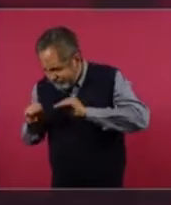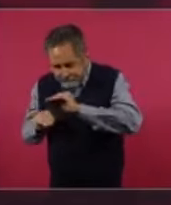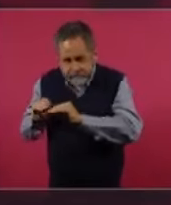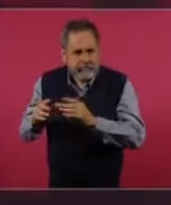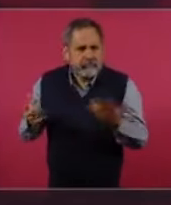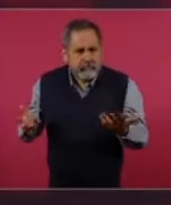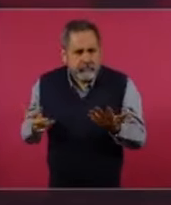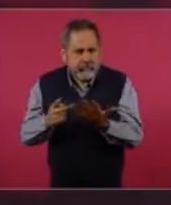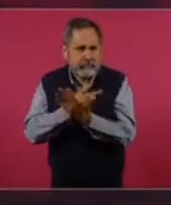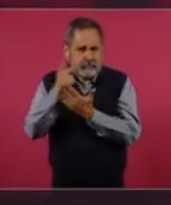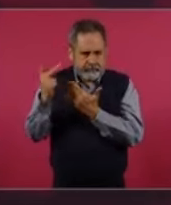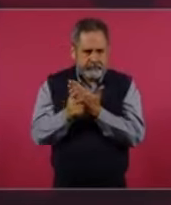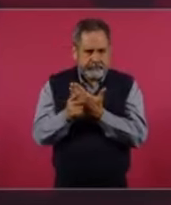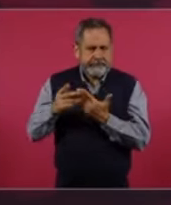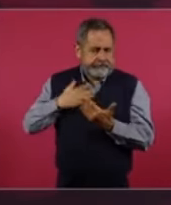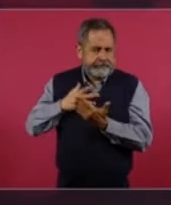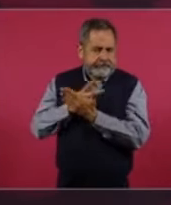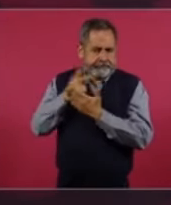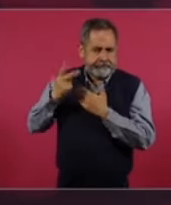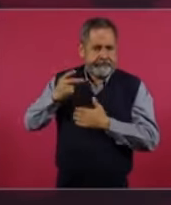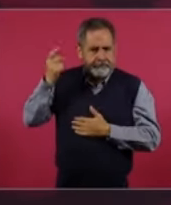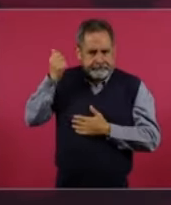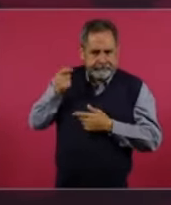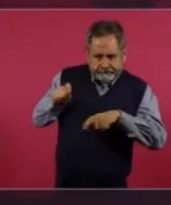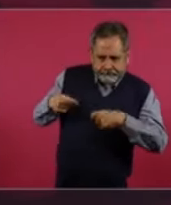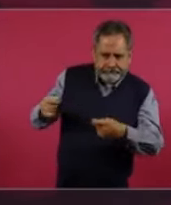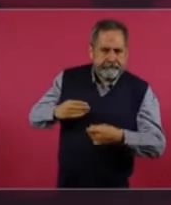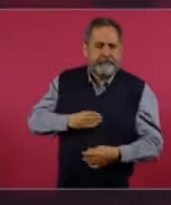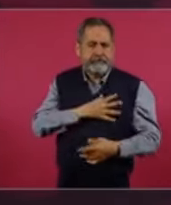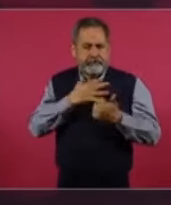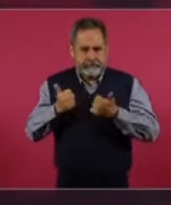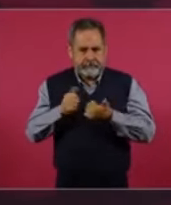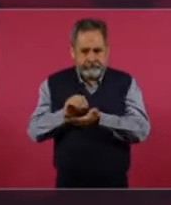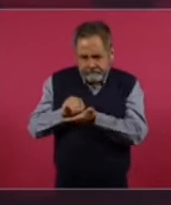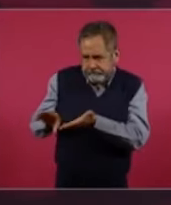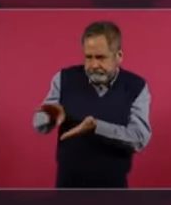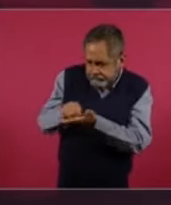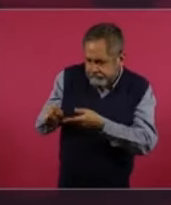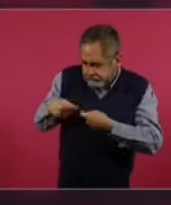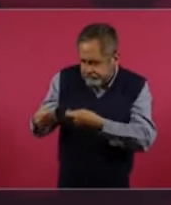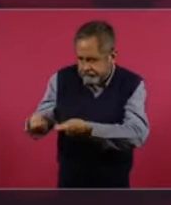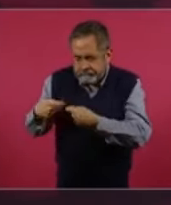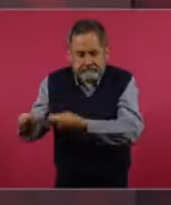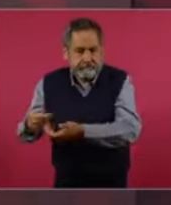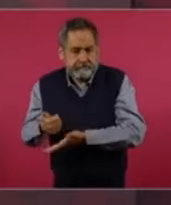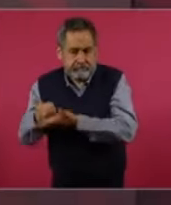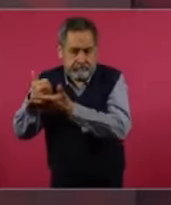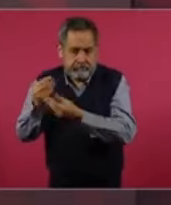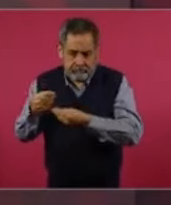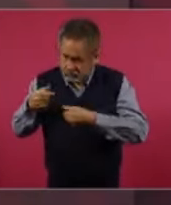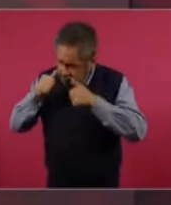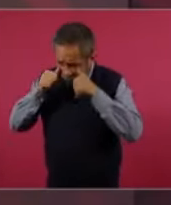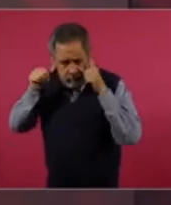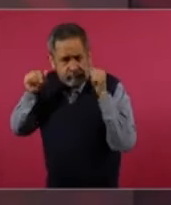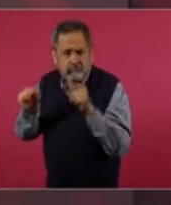programas de bienestar. Ayudó mucho también,